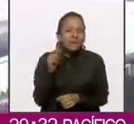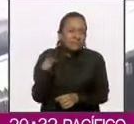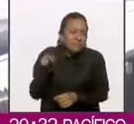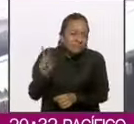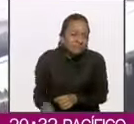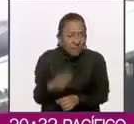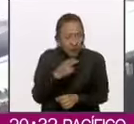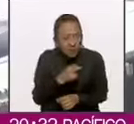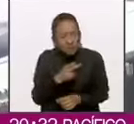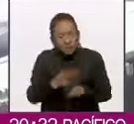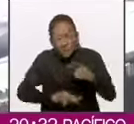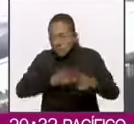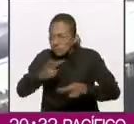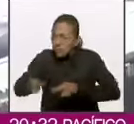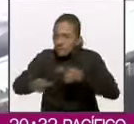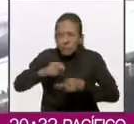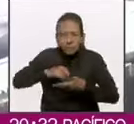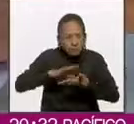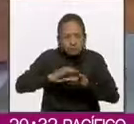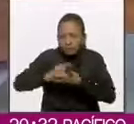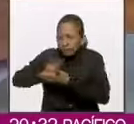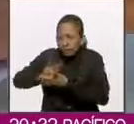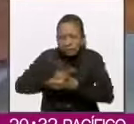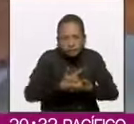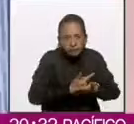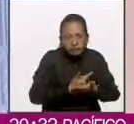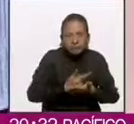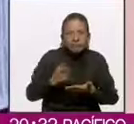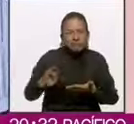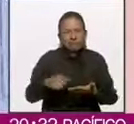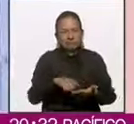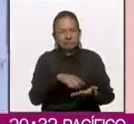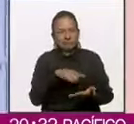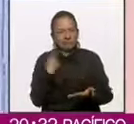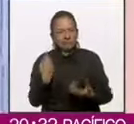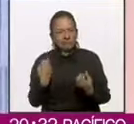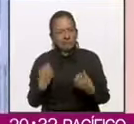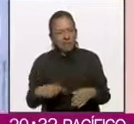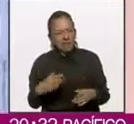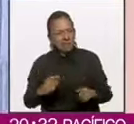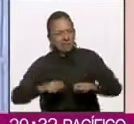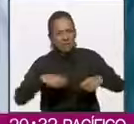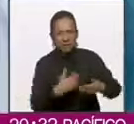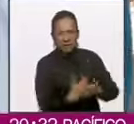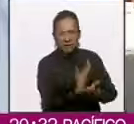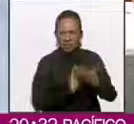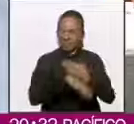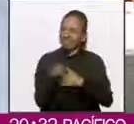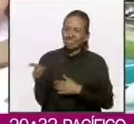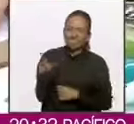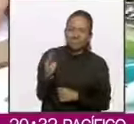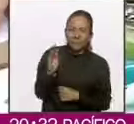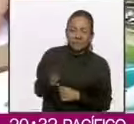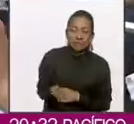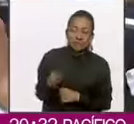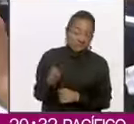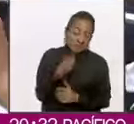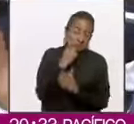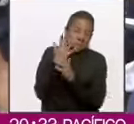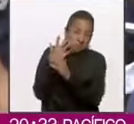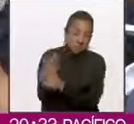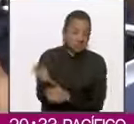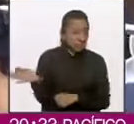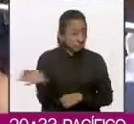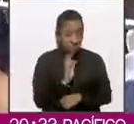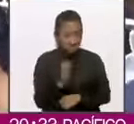que perdió frente a Claudia Sheinbaum. Si no le dan la razón, advierte, si no le dan la razón